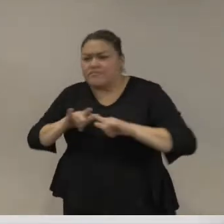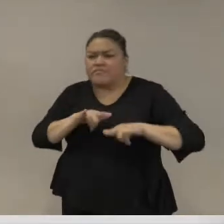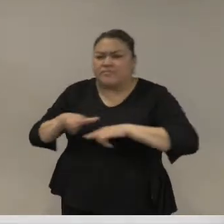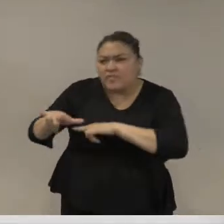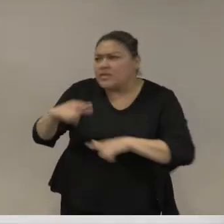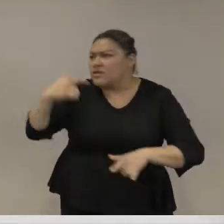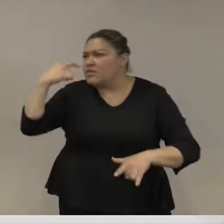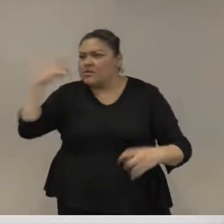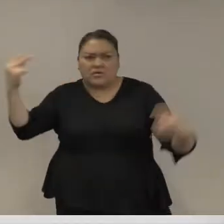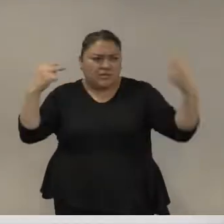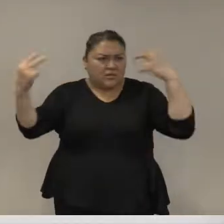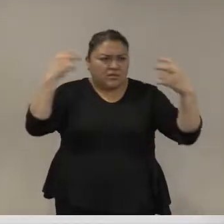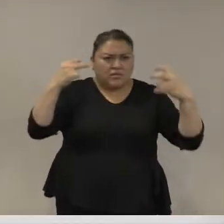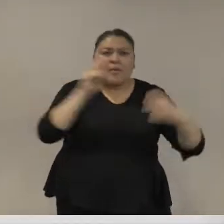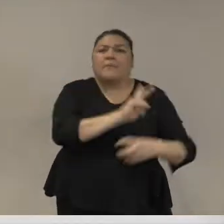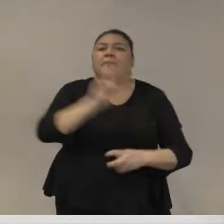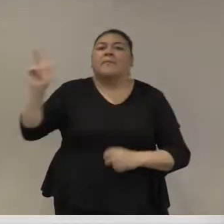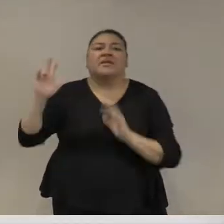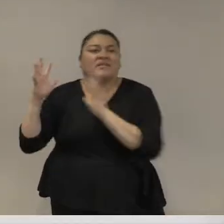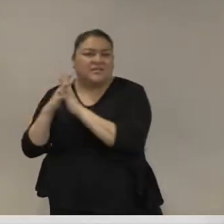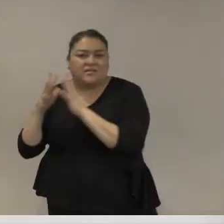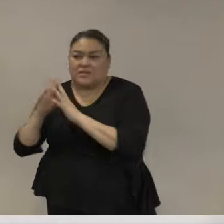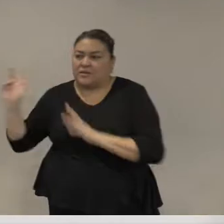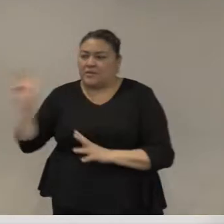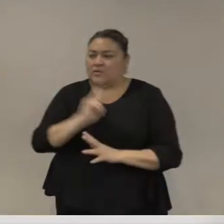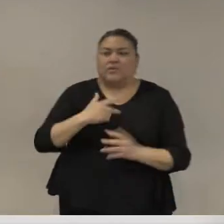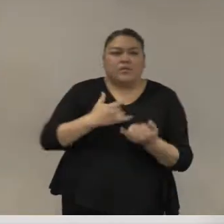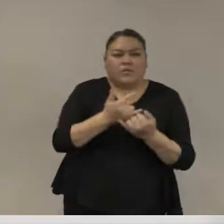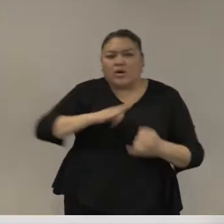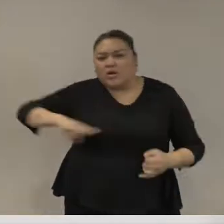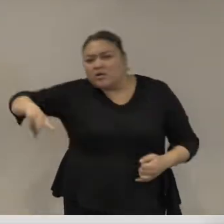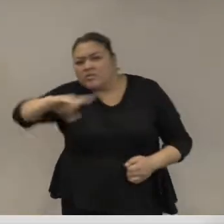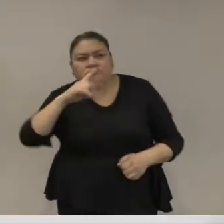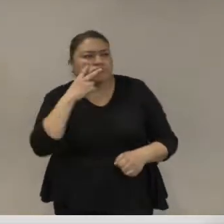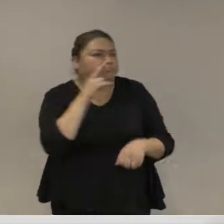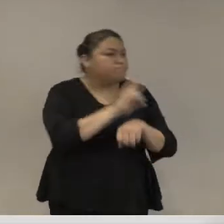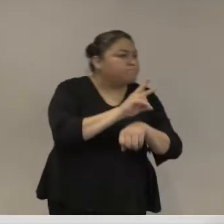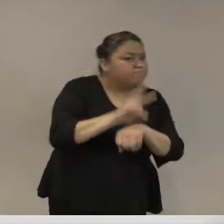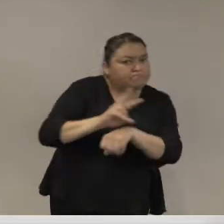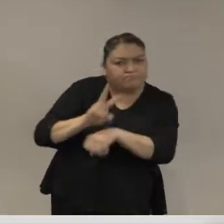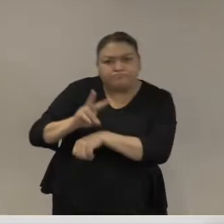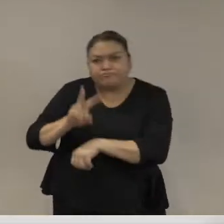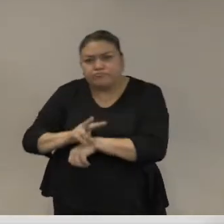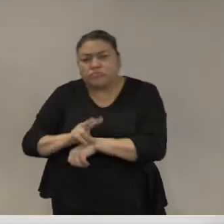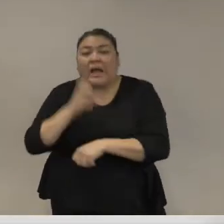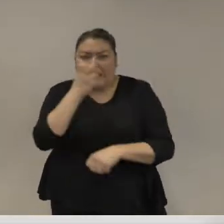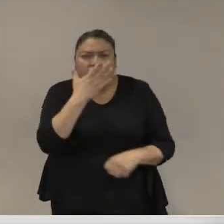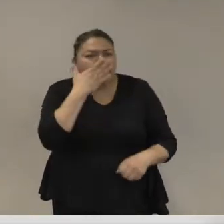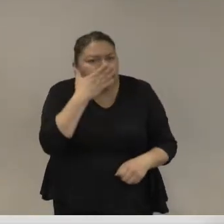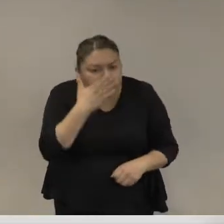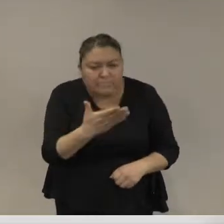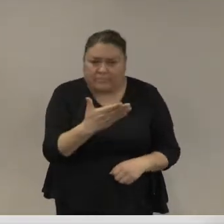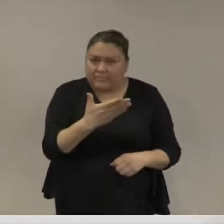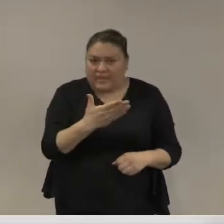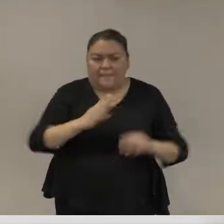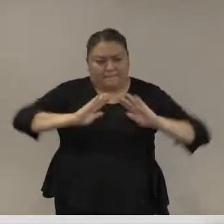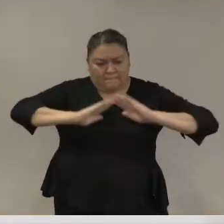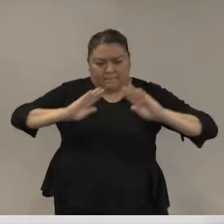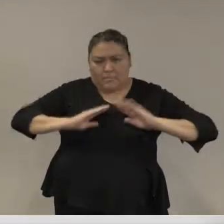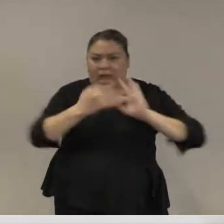a los de zonas de guerra pues como patrullajes en ciudades peligrosas eso a veces se llama policía de proximidad